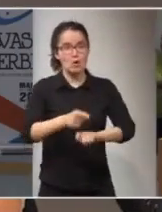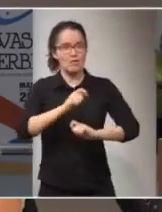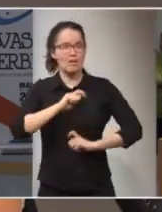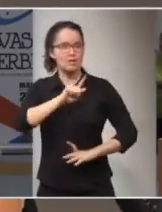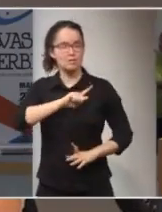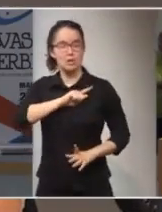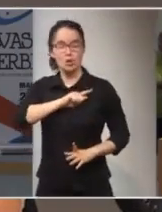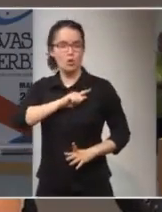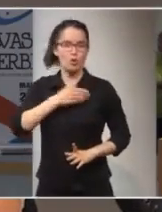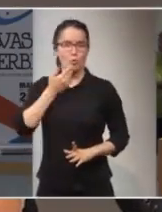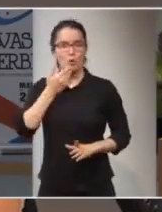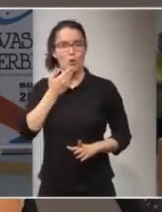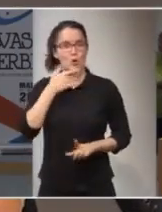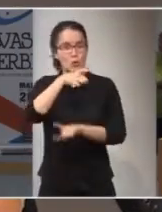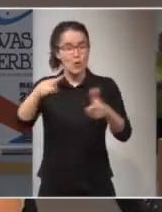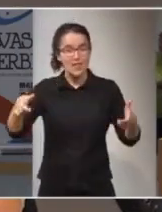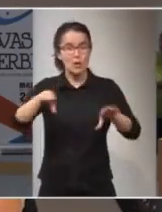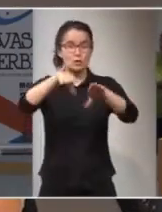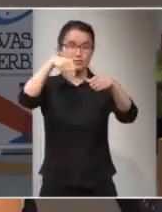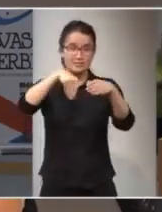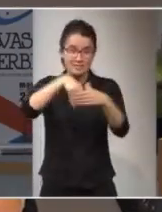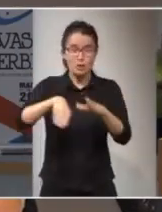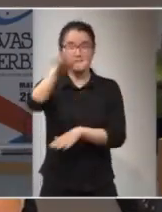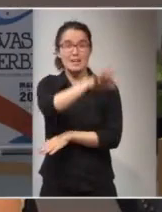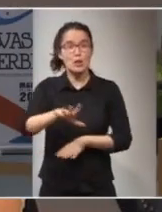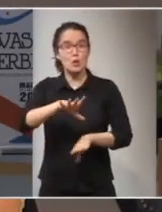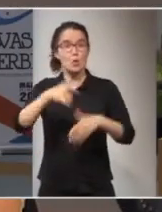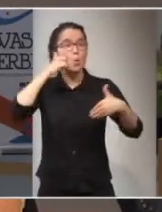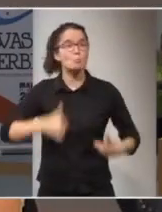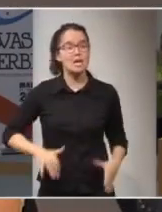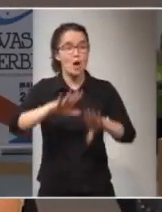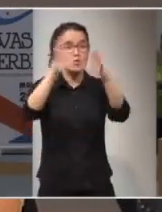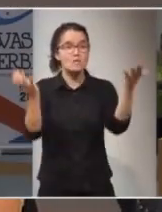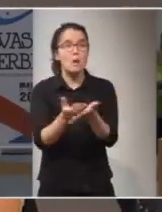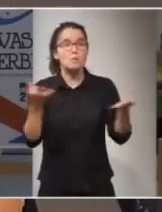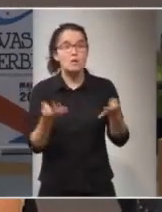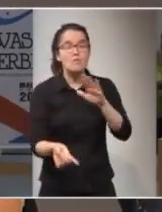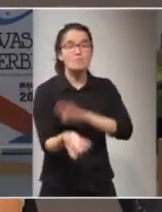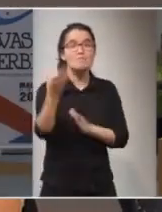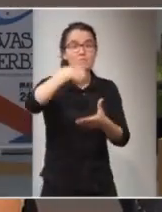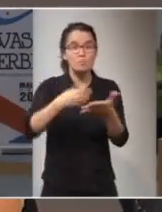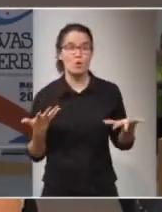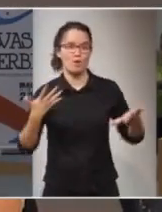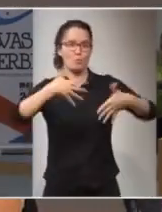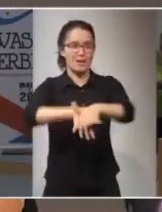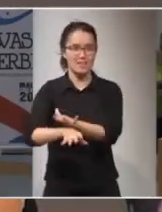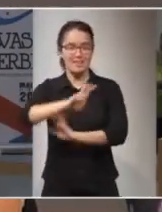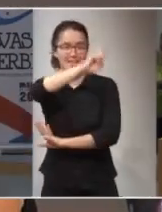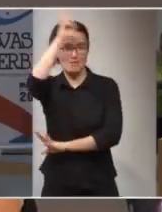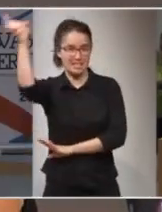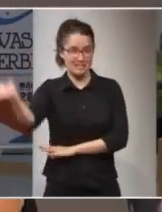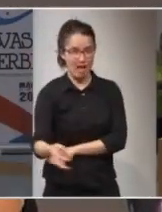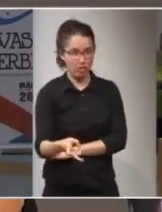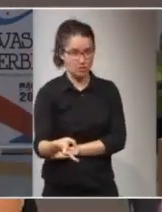sentir como que somos ciudadanos de esa Nación Humana Universal, pero esa Nación Humana Universal tiene que conformarse por la convergencia de las diversidades